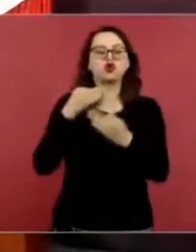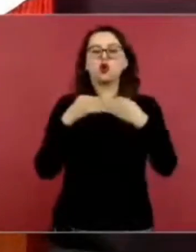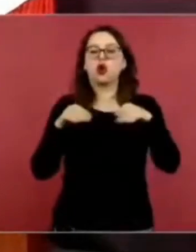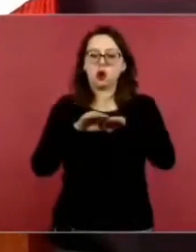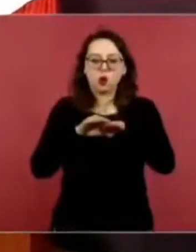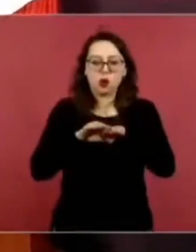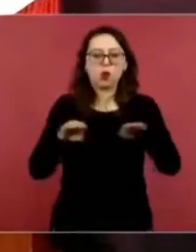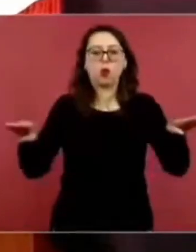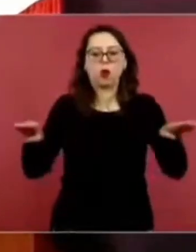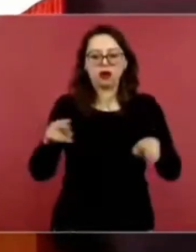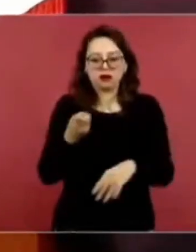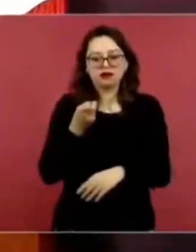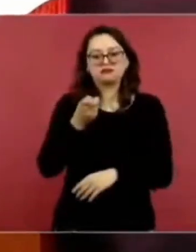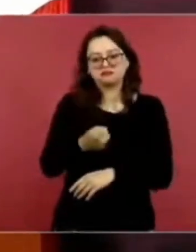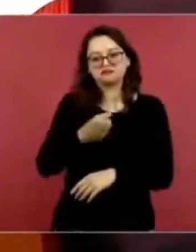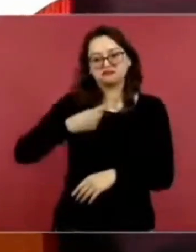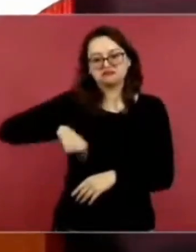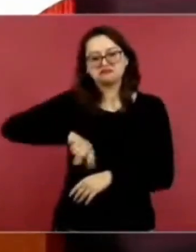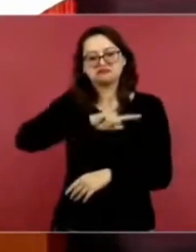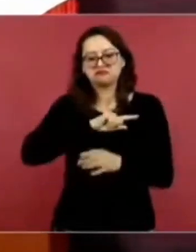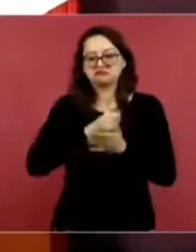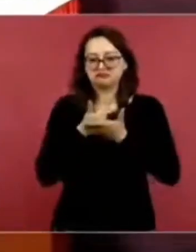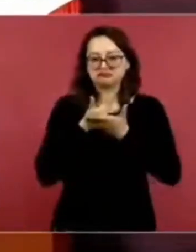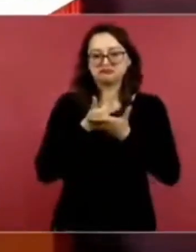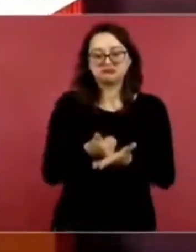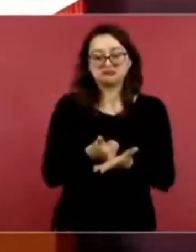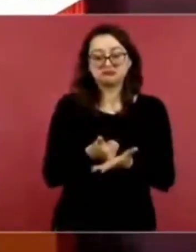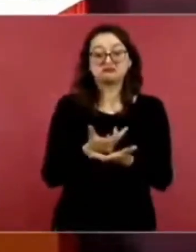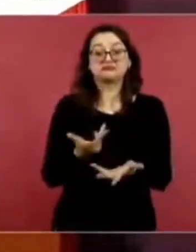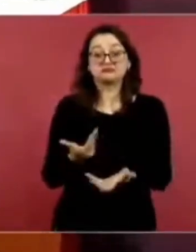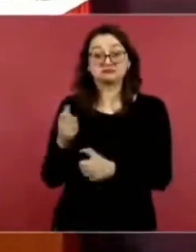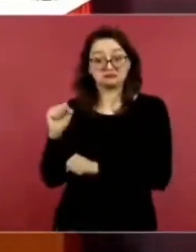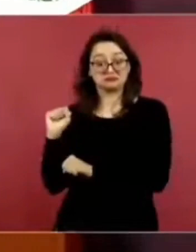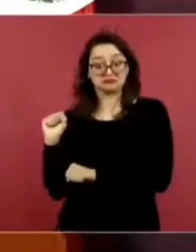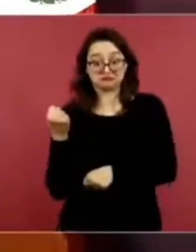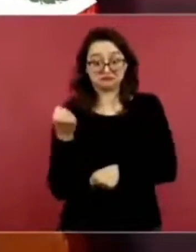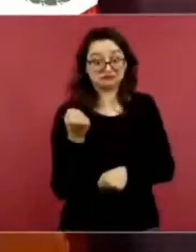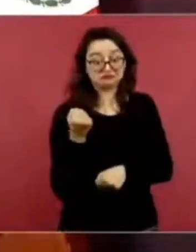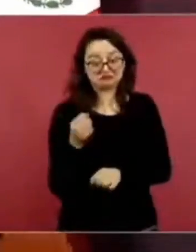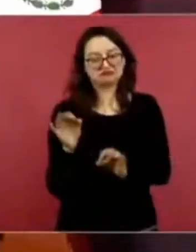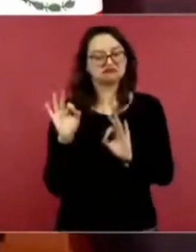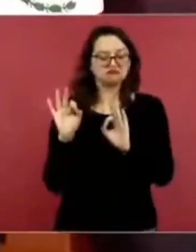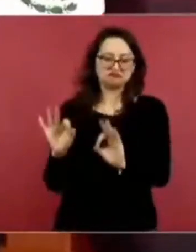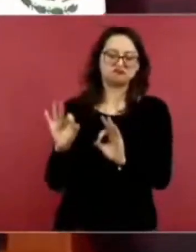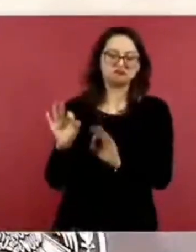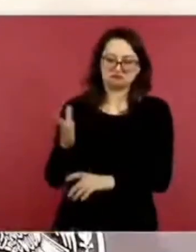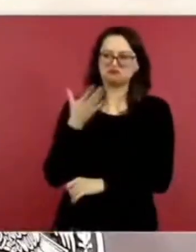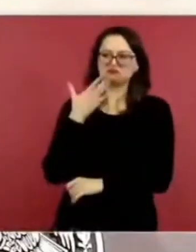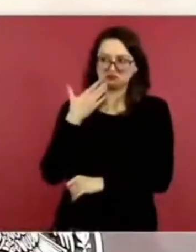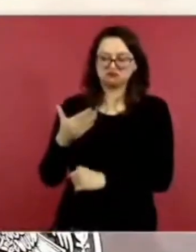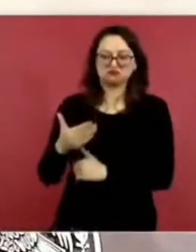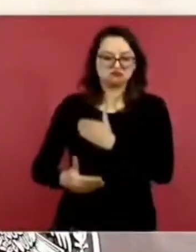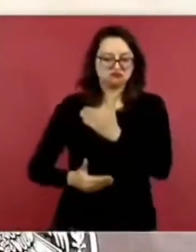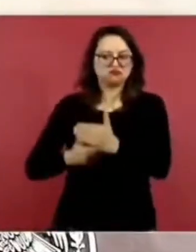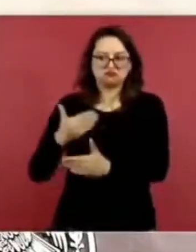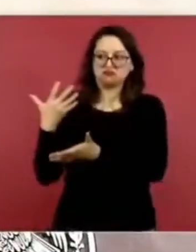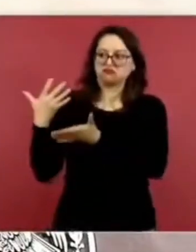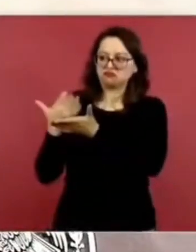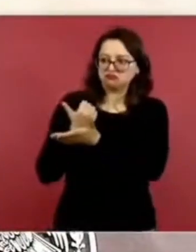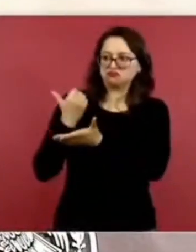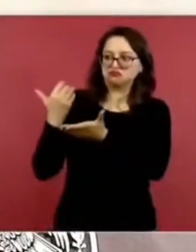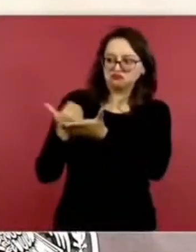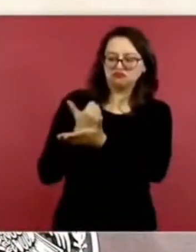a seguir ayudando, y en el caso de béisbol está muy bien, lo que está haciendo